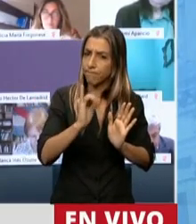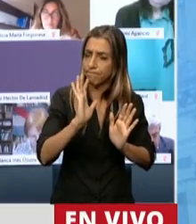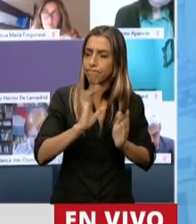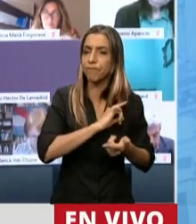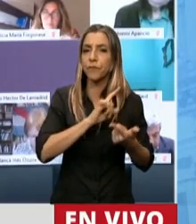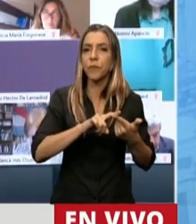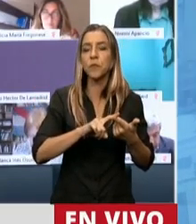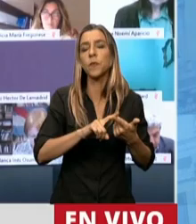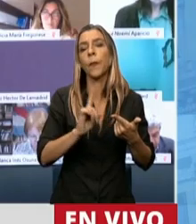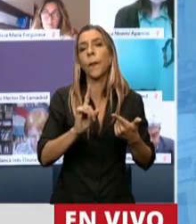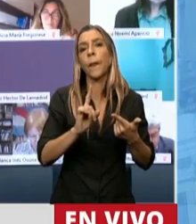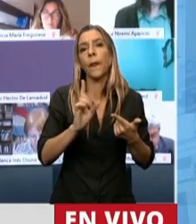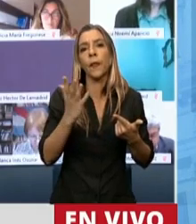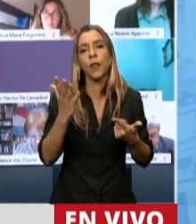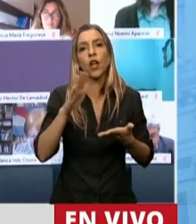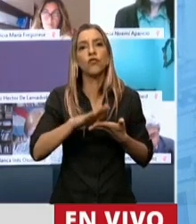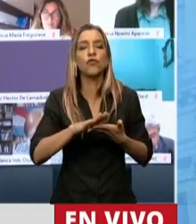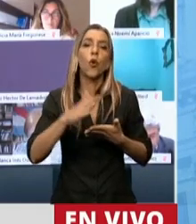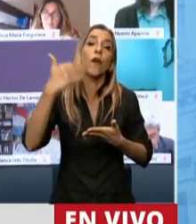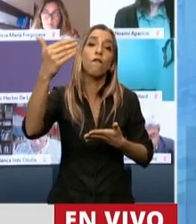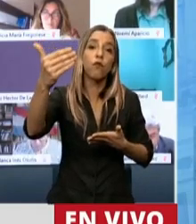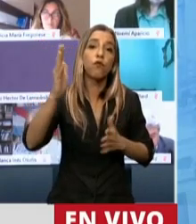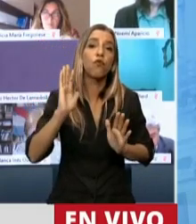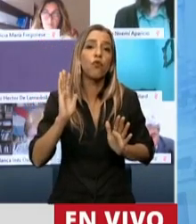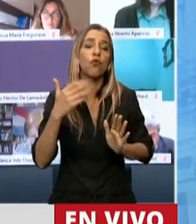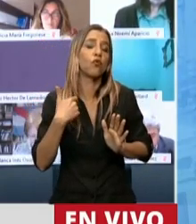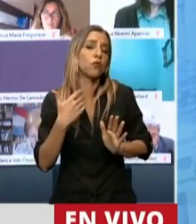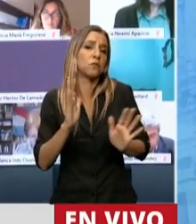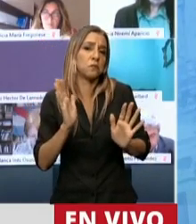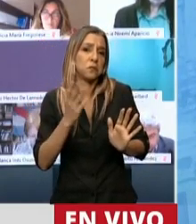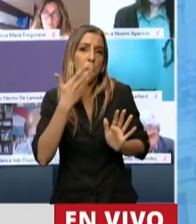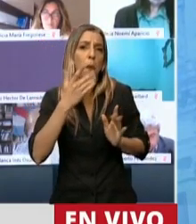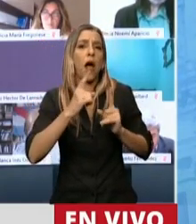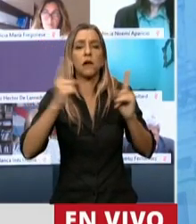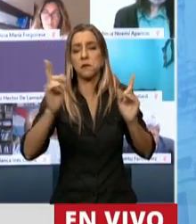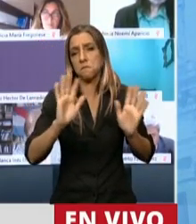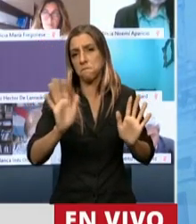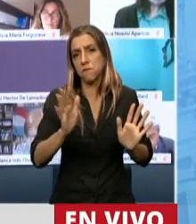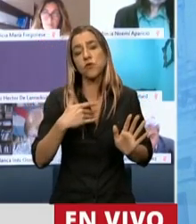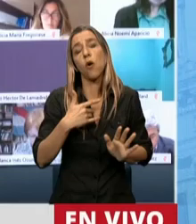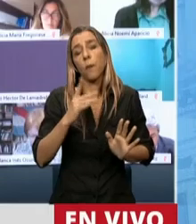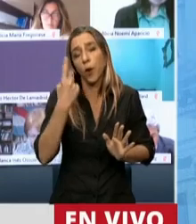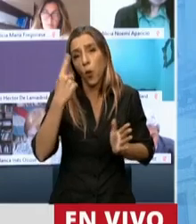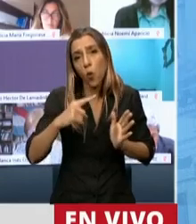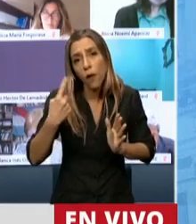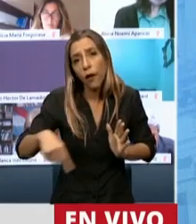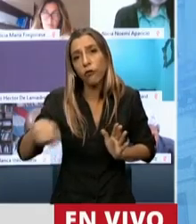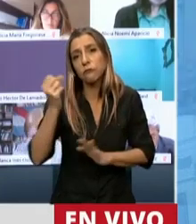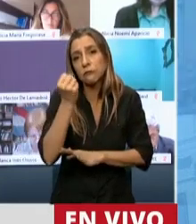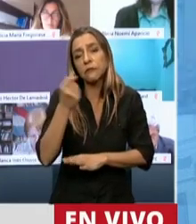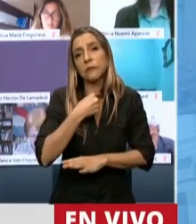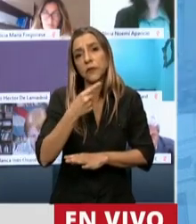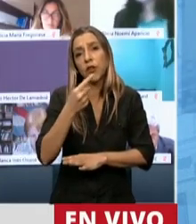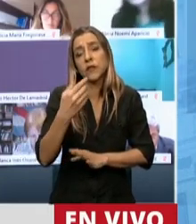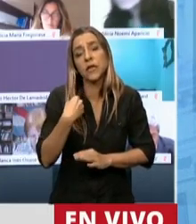destacar demasiado sobre el tema del futuro de esta actividad sobre la cual estamos trabajando. que sí le digo es que el objetivo de pasar